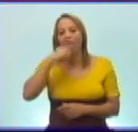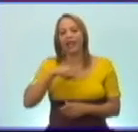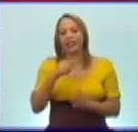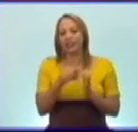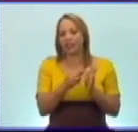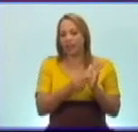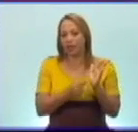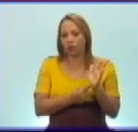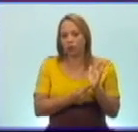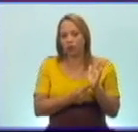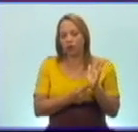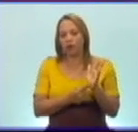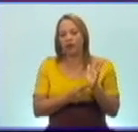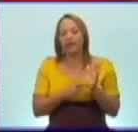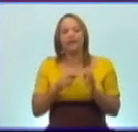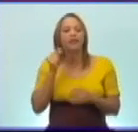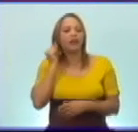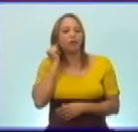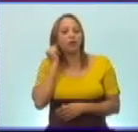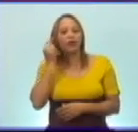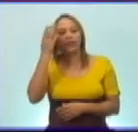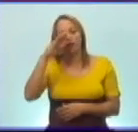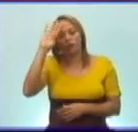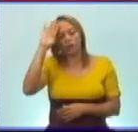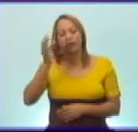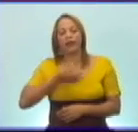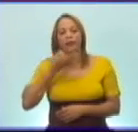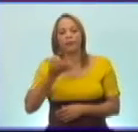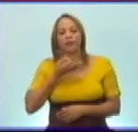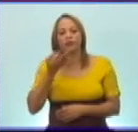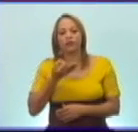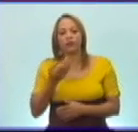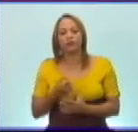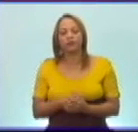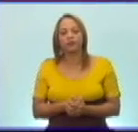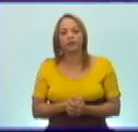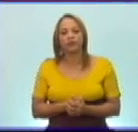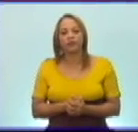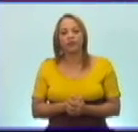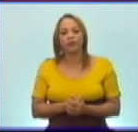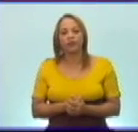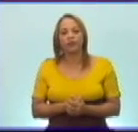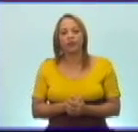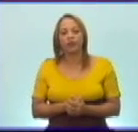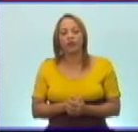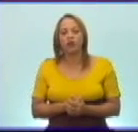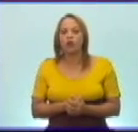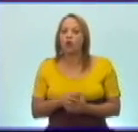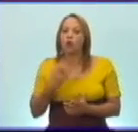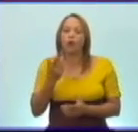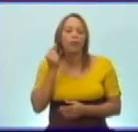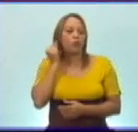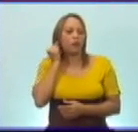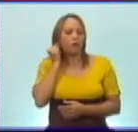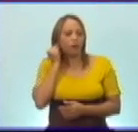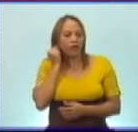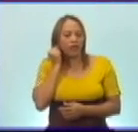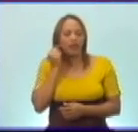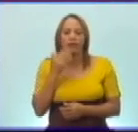de las damas cubanas, expresó. Cuando la mujer culta y virtuosa